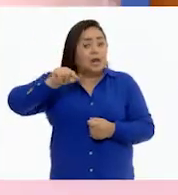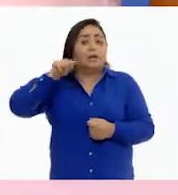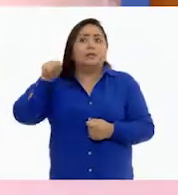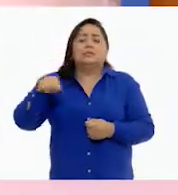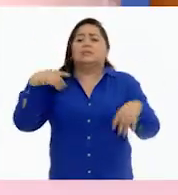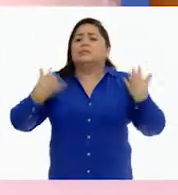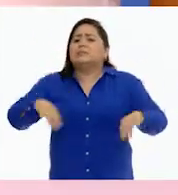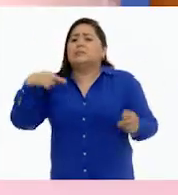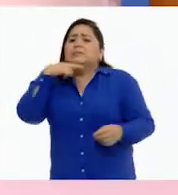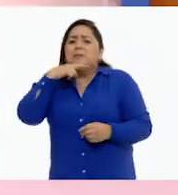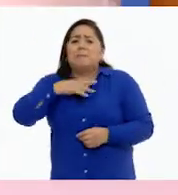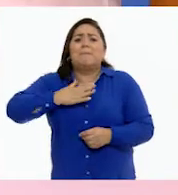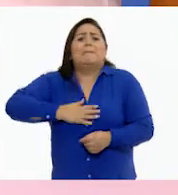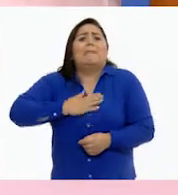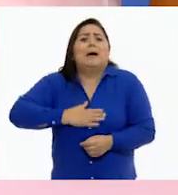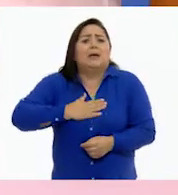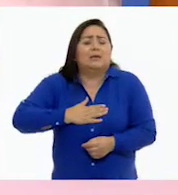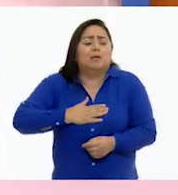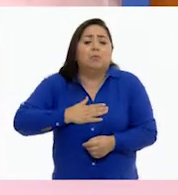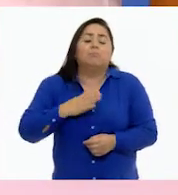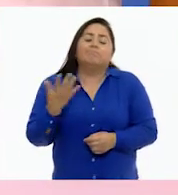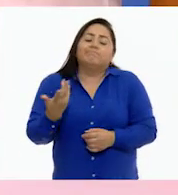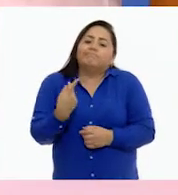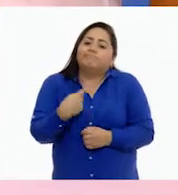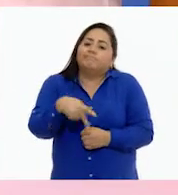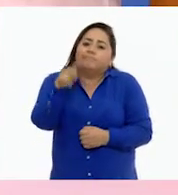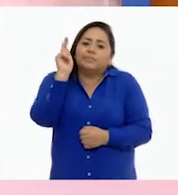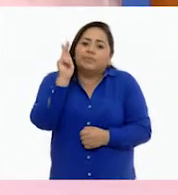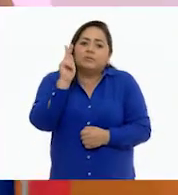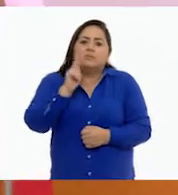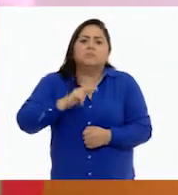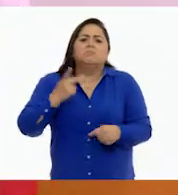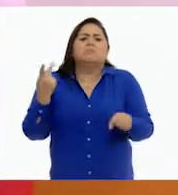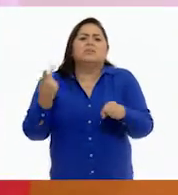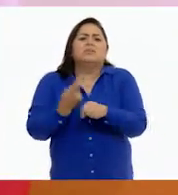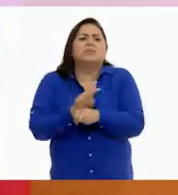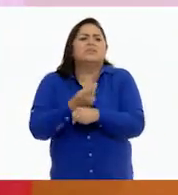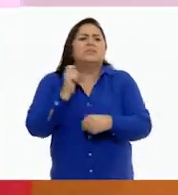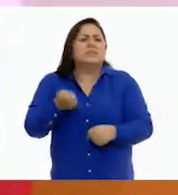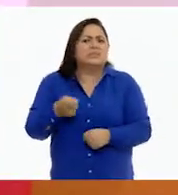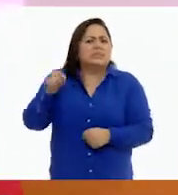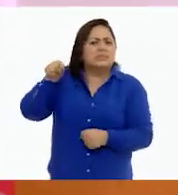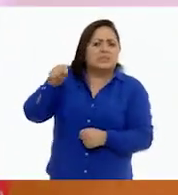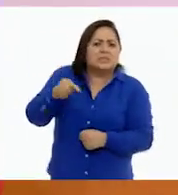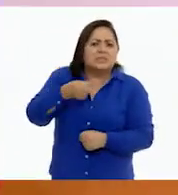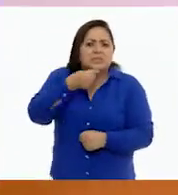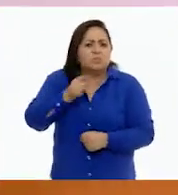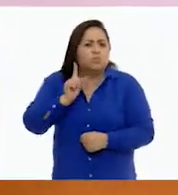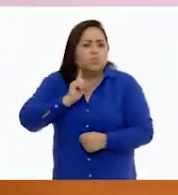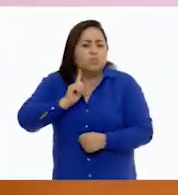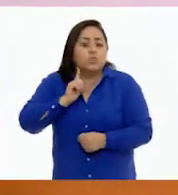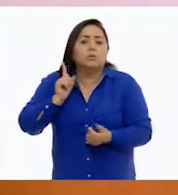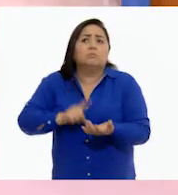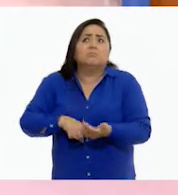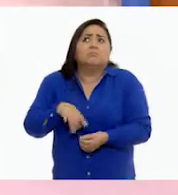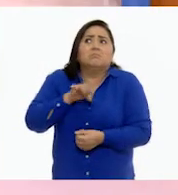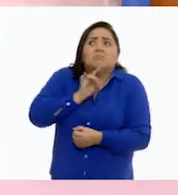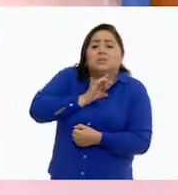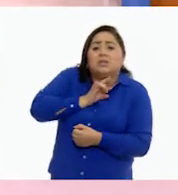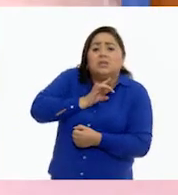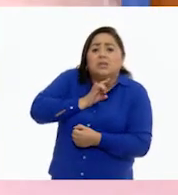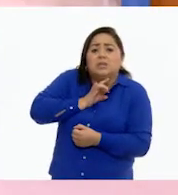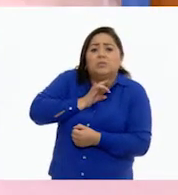muchas ganas de ir al baño. Pero pasaba algo en ella. Pasaba que tenía miedo.